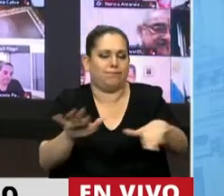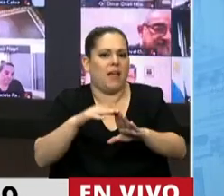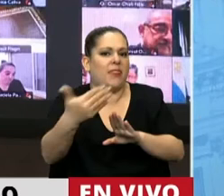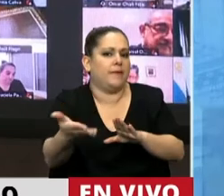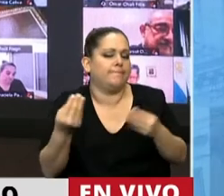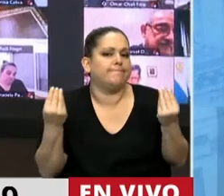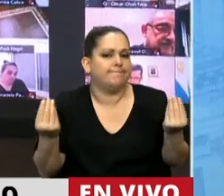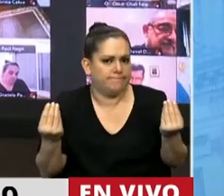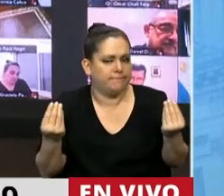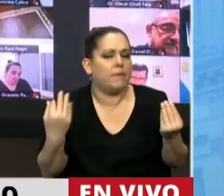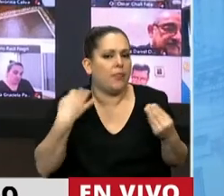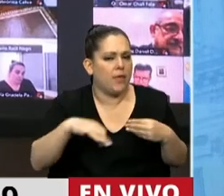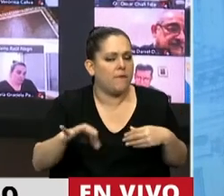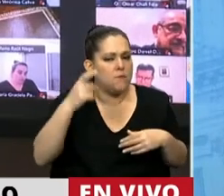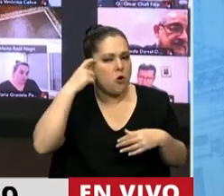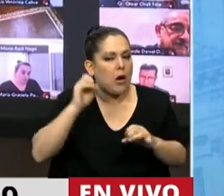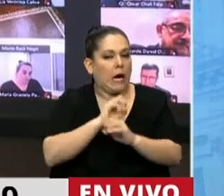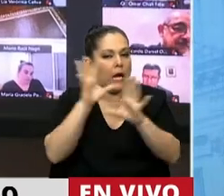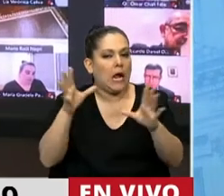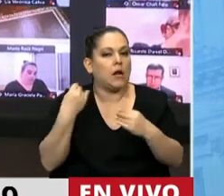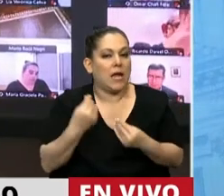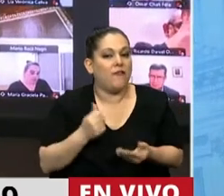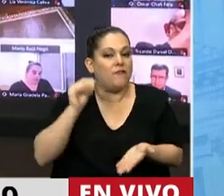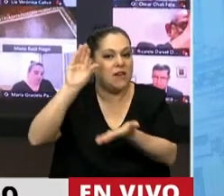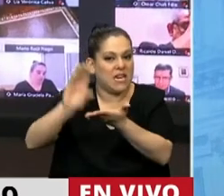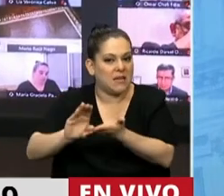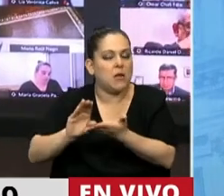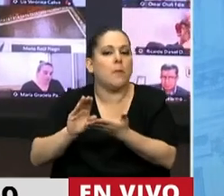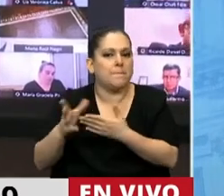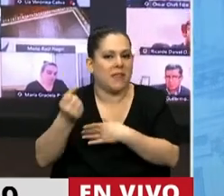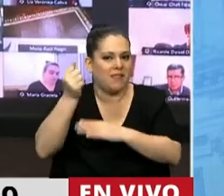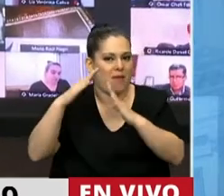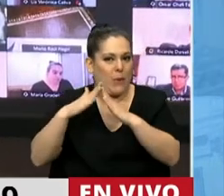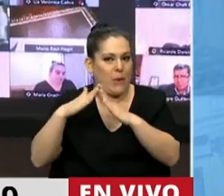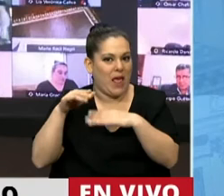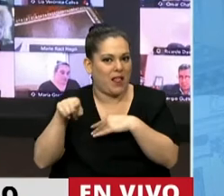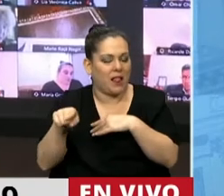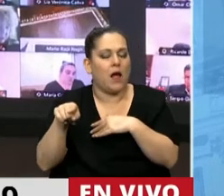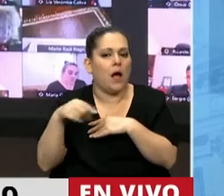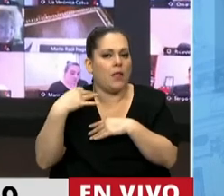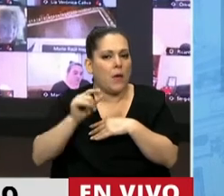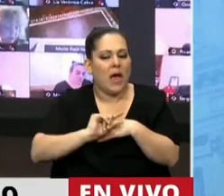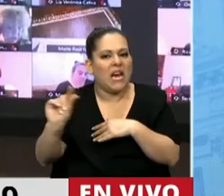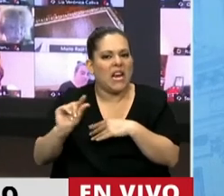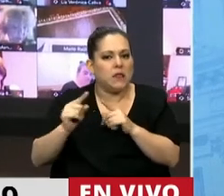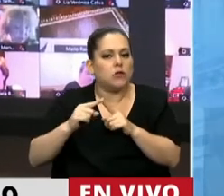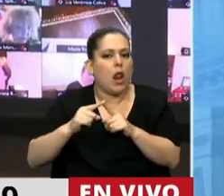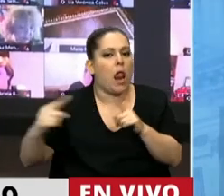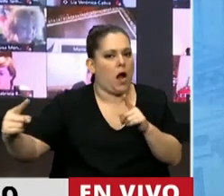tenemos que tener bien claro que el financiamiento y el acceso a la vivienda son posibles con créditos largos,